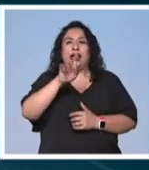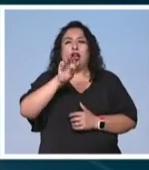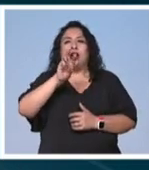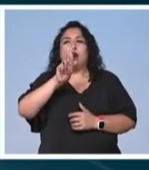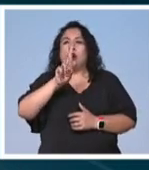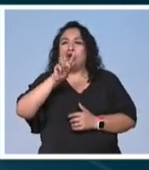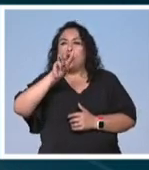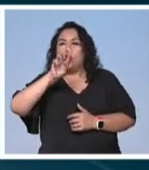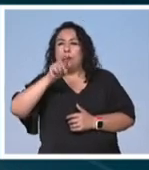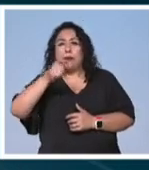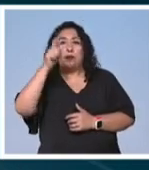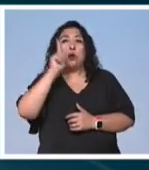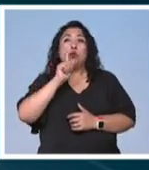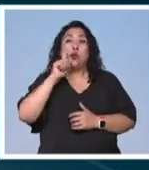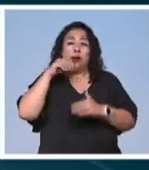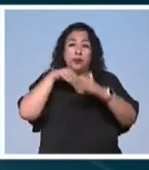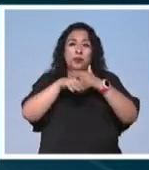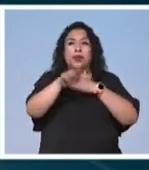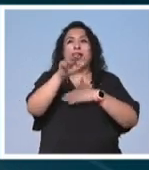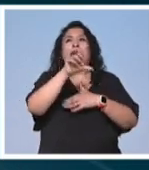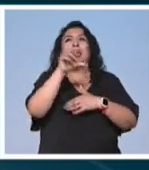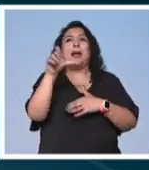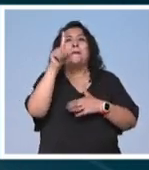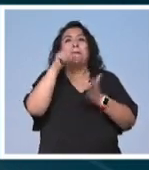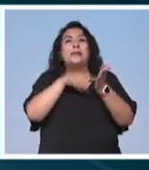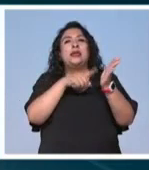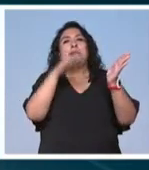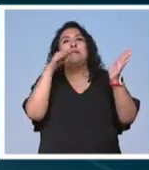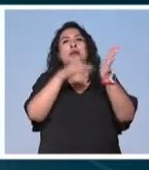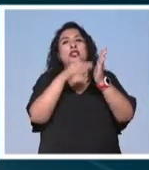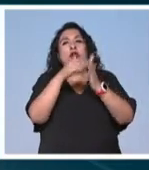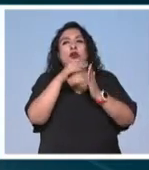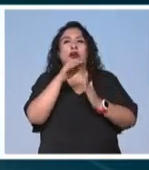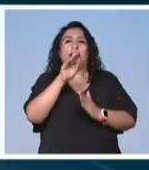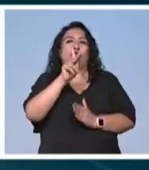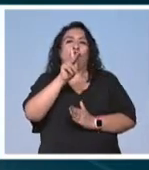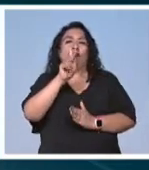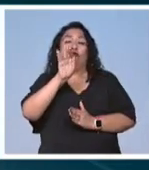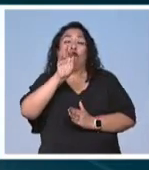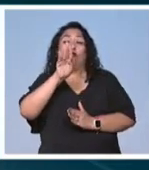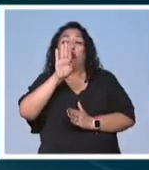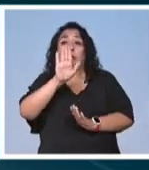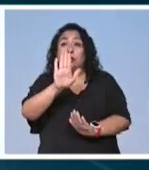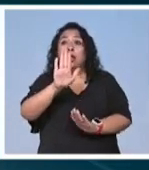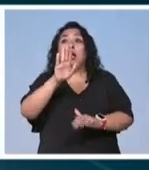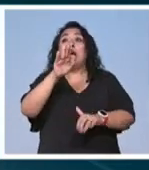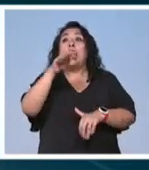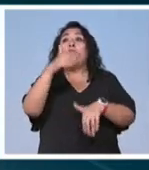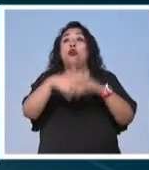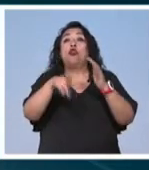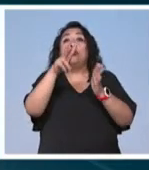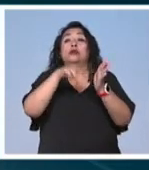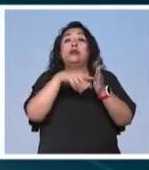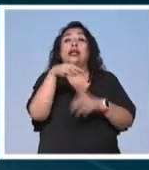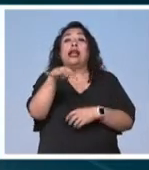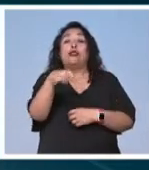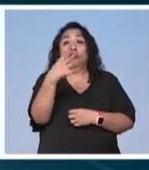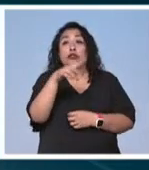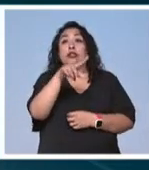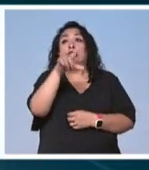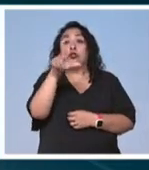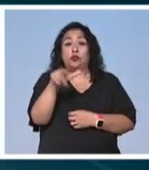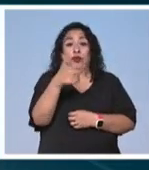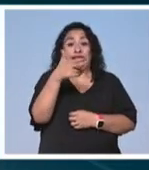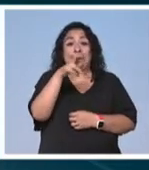convirtió en la primera mujer en entrar en el Club de los Mil Millonarios de Forbes donde permaneció hasta 2014 Después